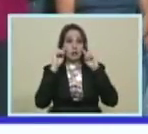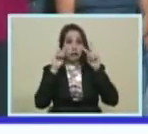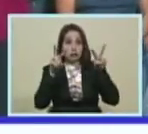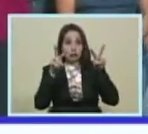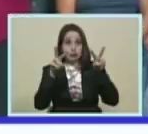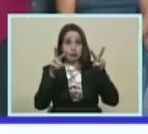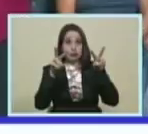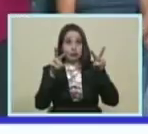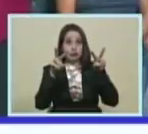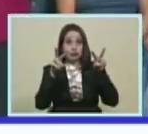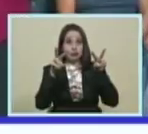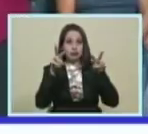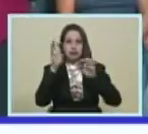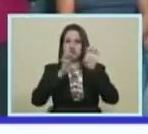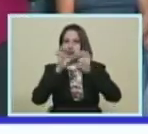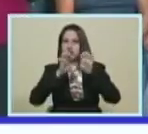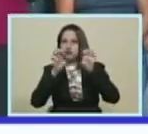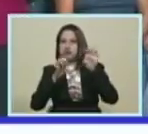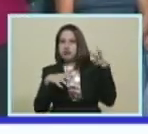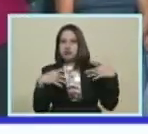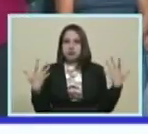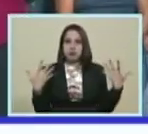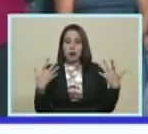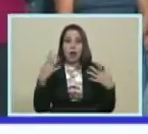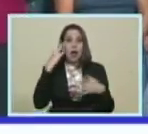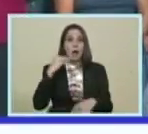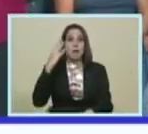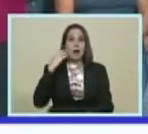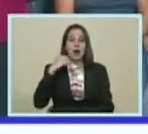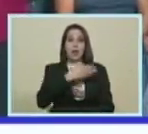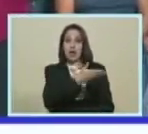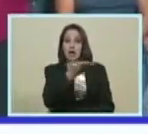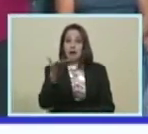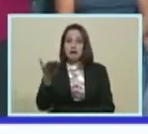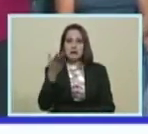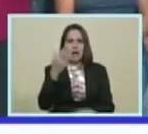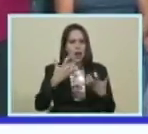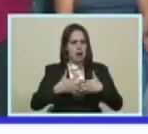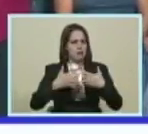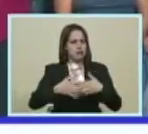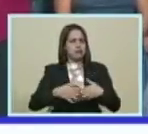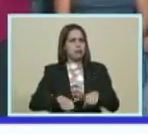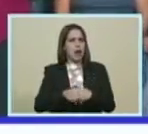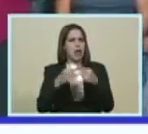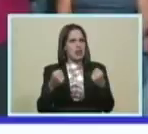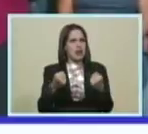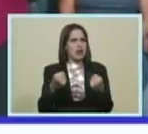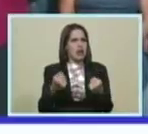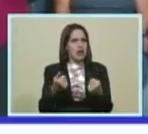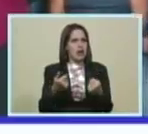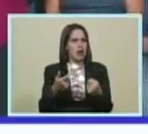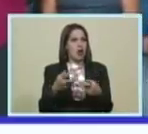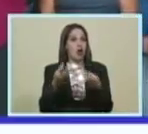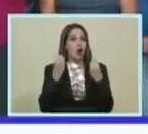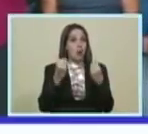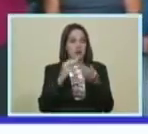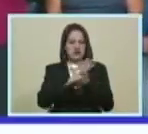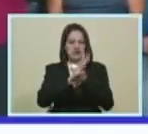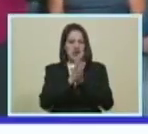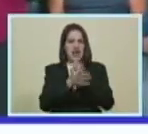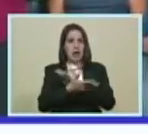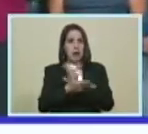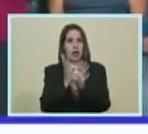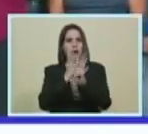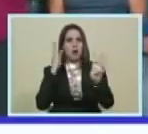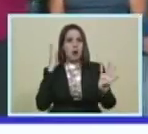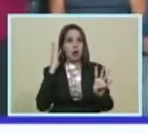Para valorar Lo que es esta experiencia De esta panadería Donde llegan Las panaderías Comunales Se acaban Las